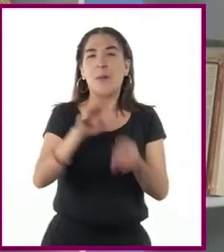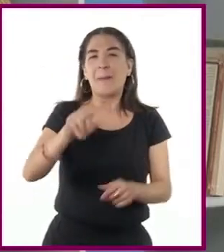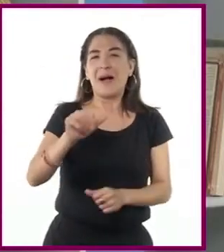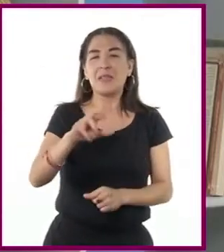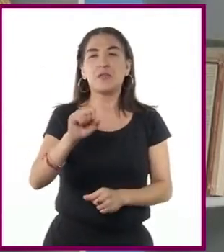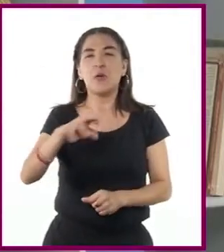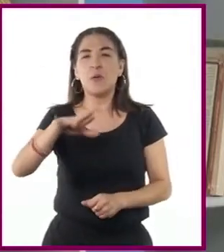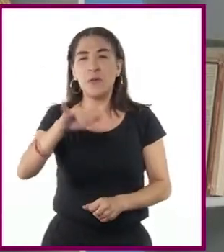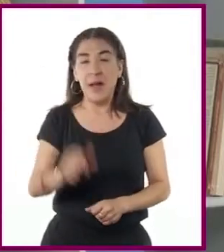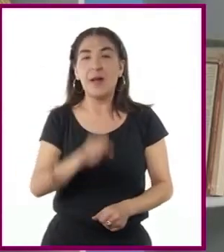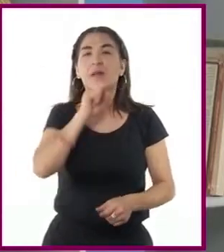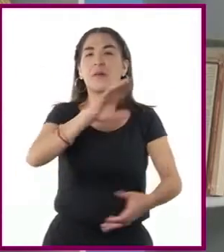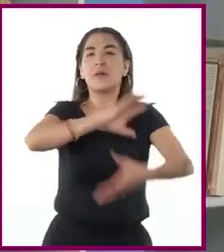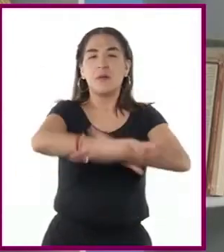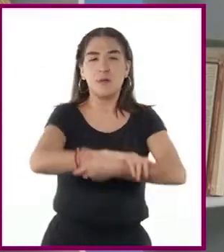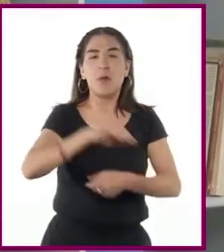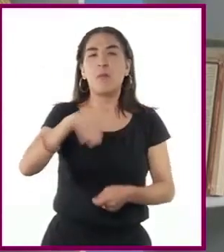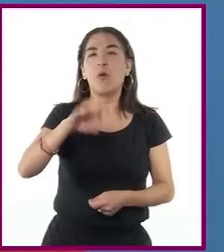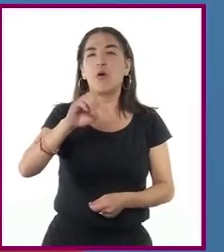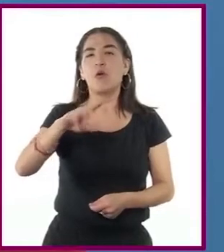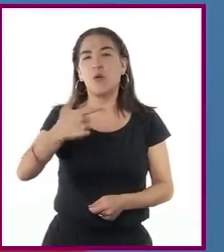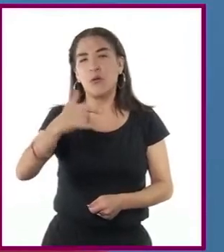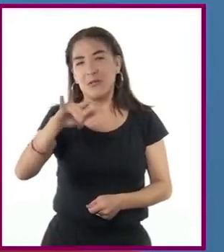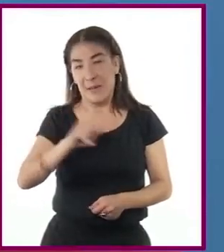sumaron años después Mongolia y Cuba.